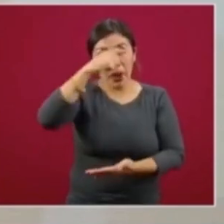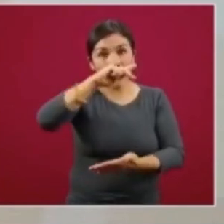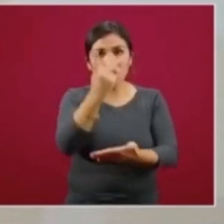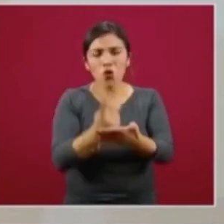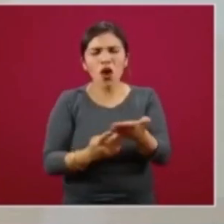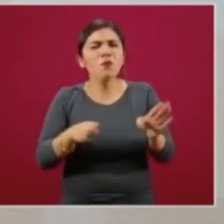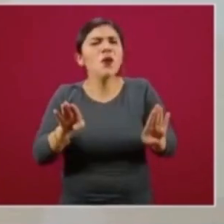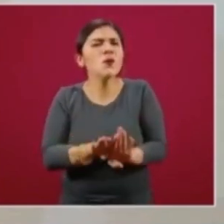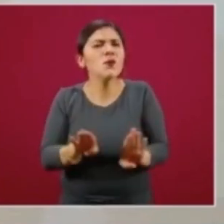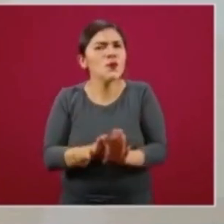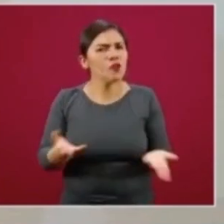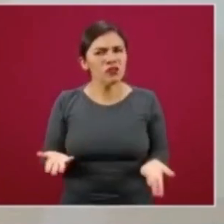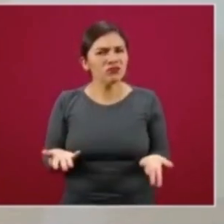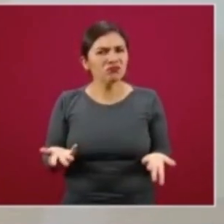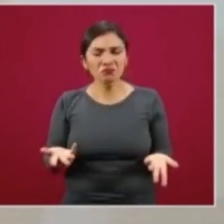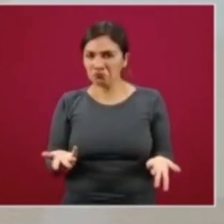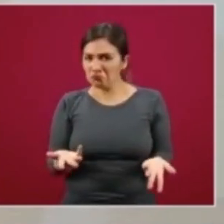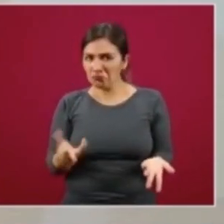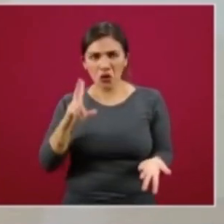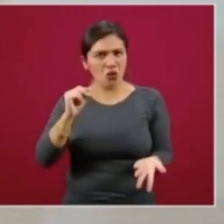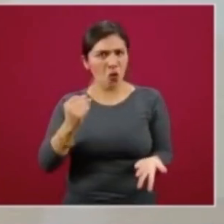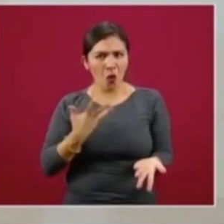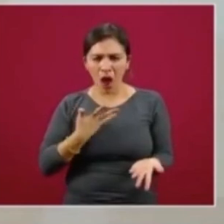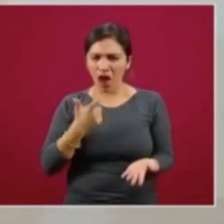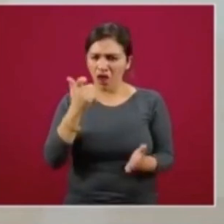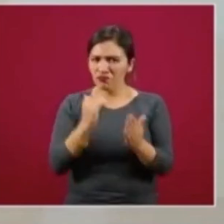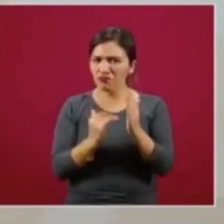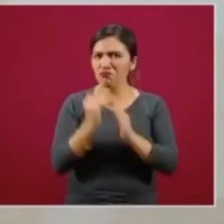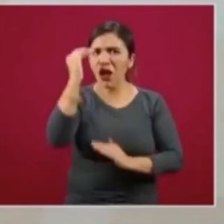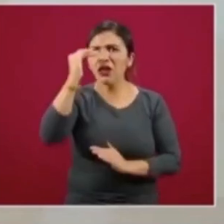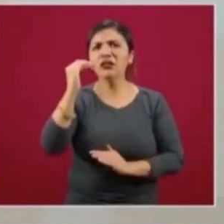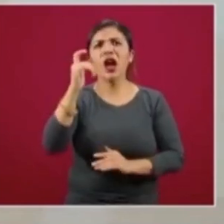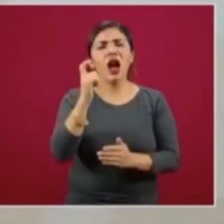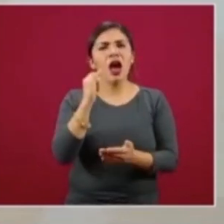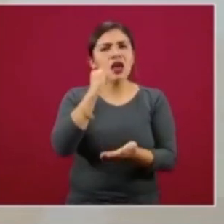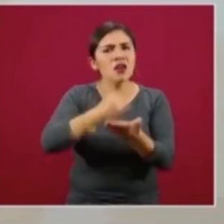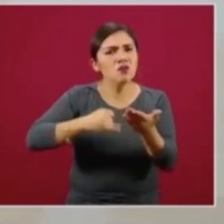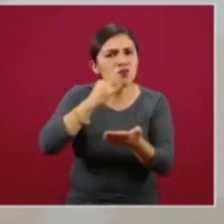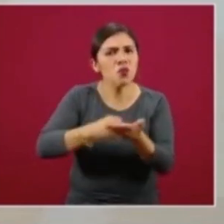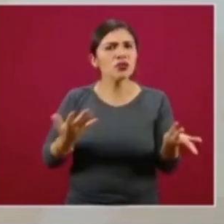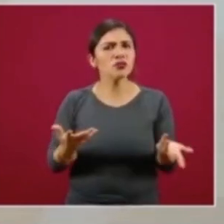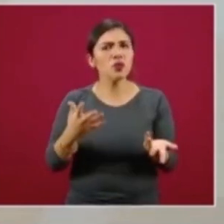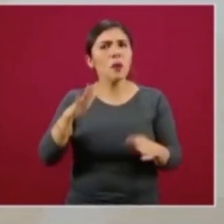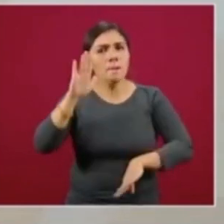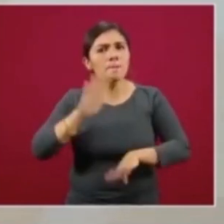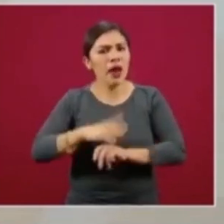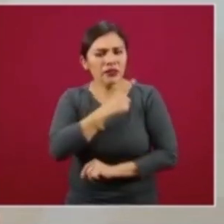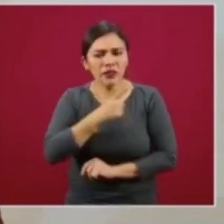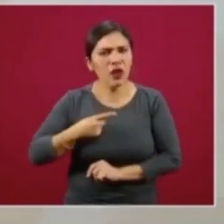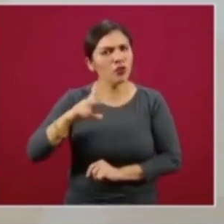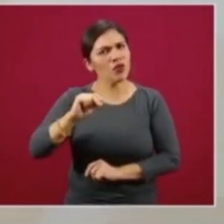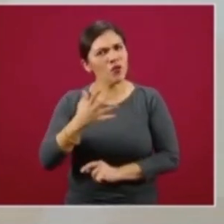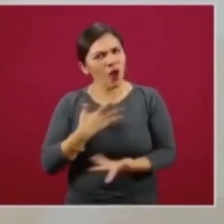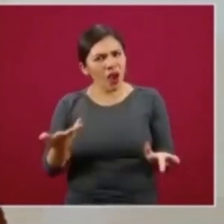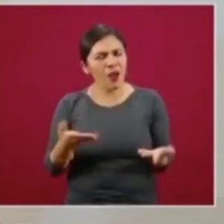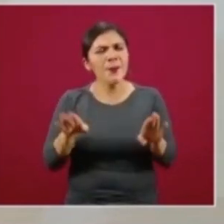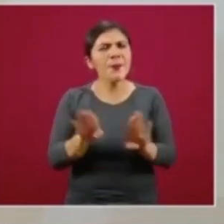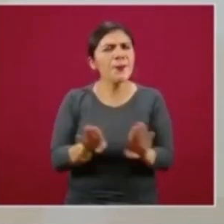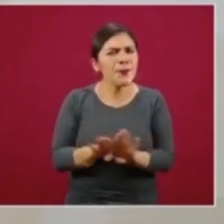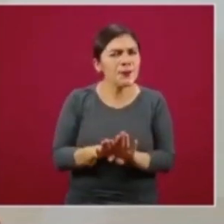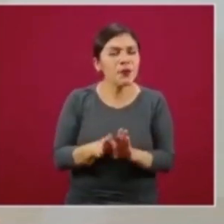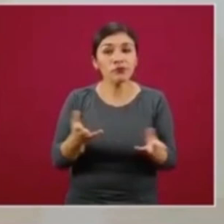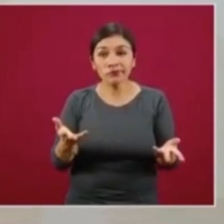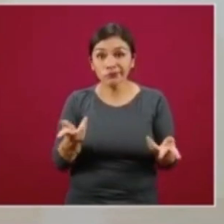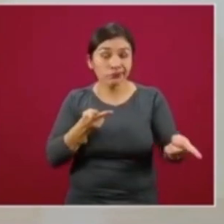si no hay aumento en impuestos, si no hay mayor deuda. Y la